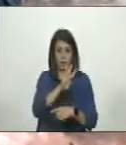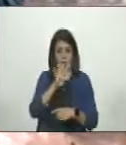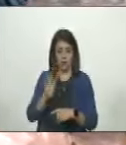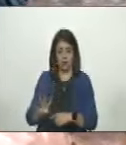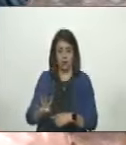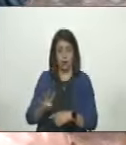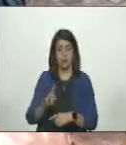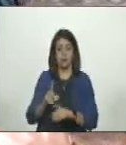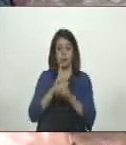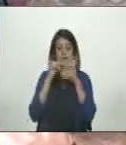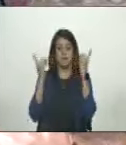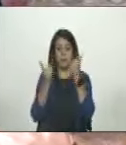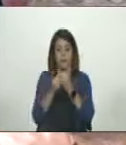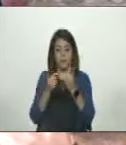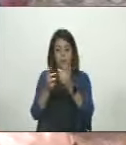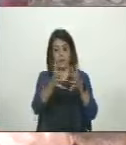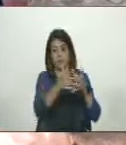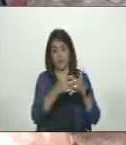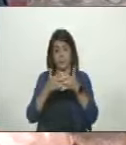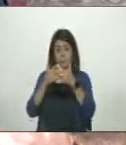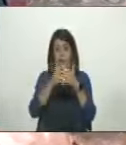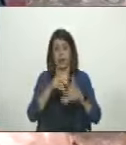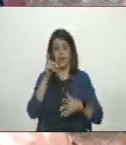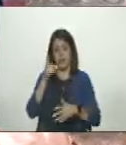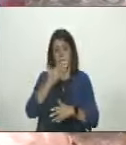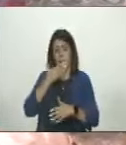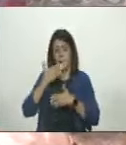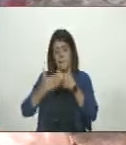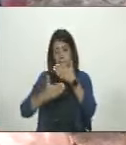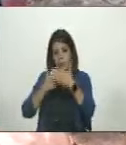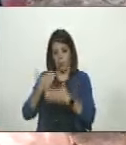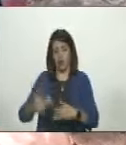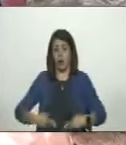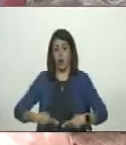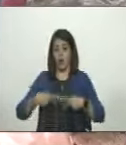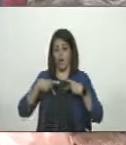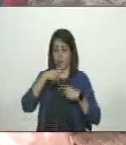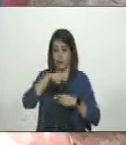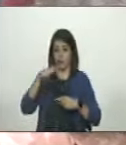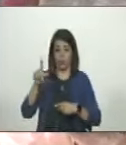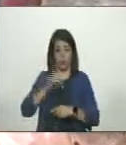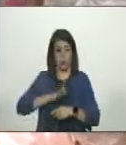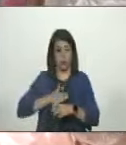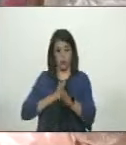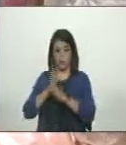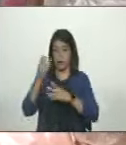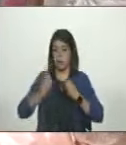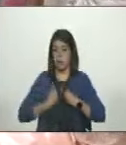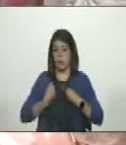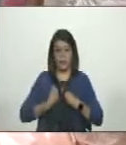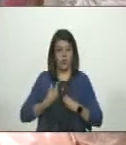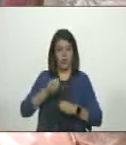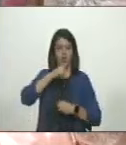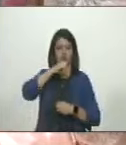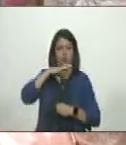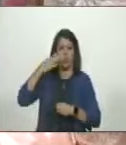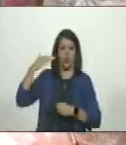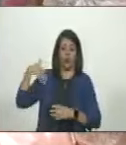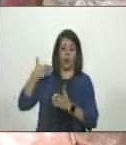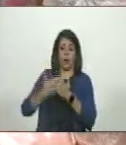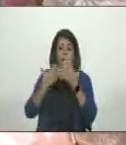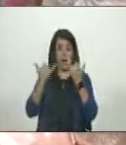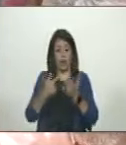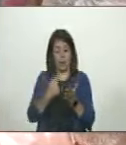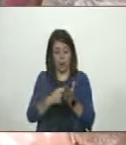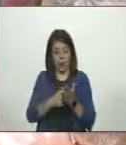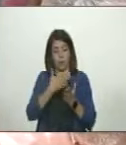del Departamento del Tesoro norteamericano, debe haber mejora de la calidad de vida de los ciudadanos. No podemos seguir viviendo de glorias pasadas. Hay que recuperar